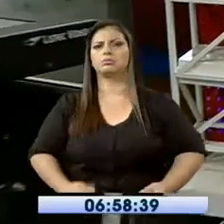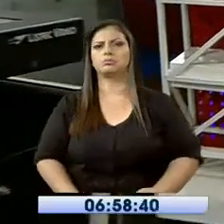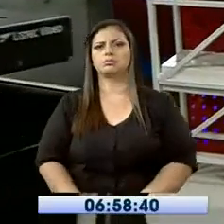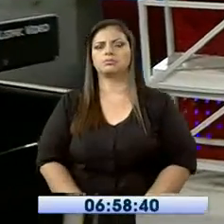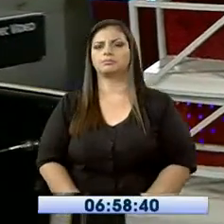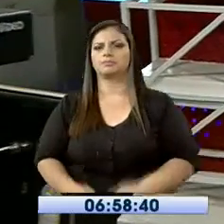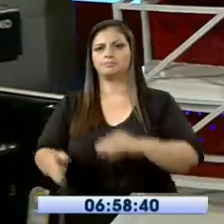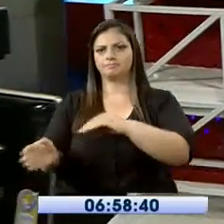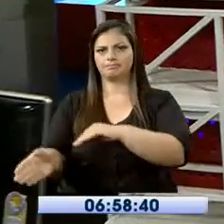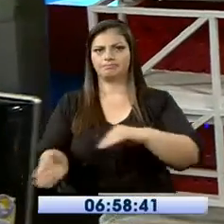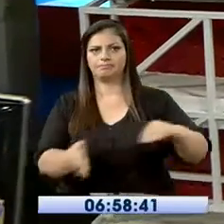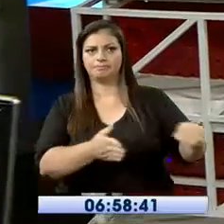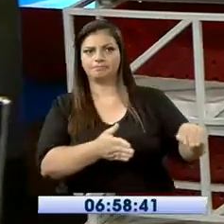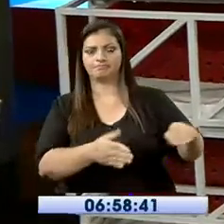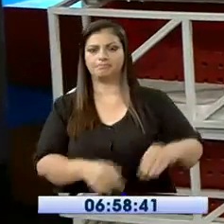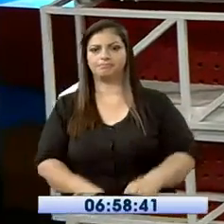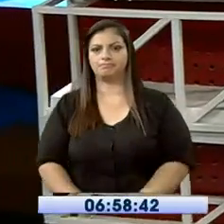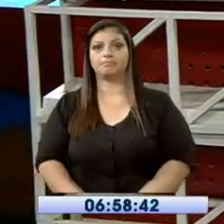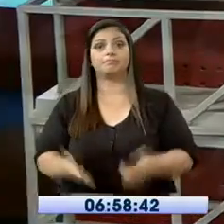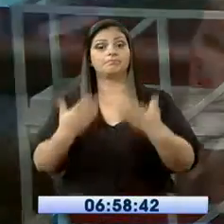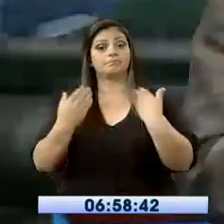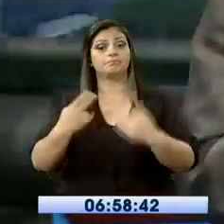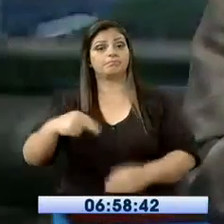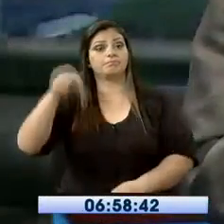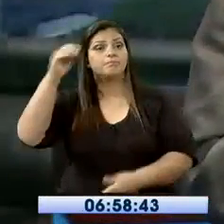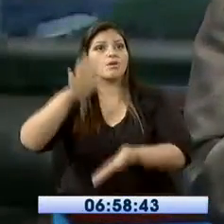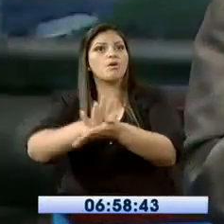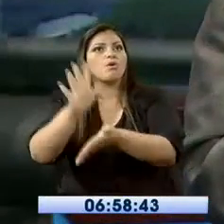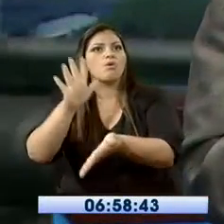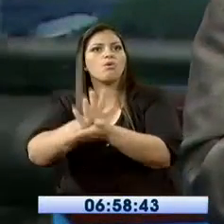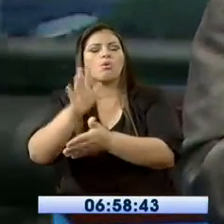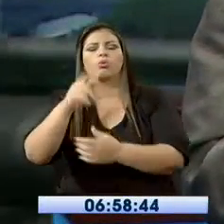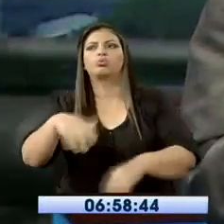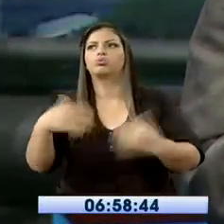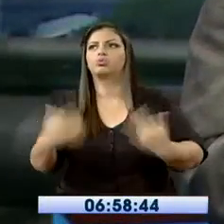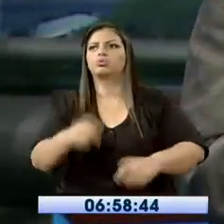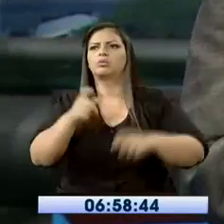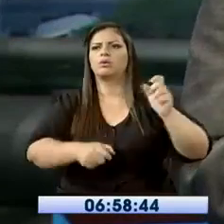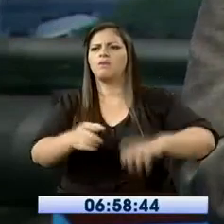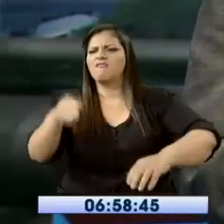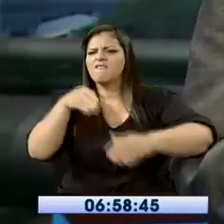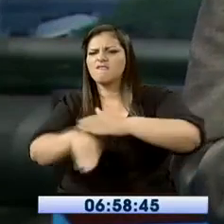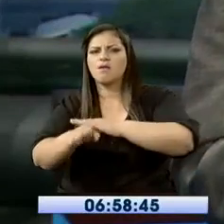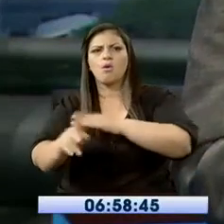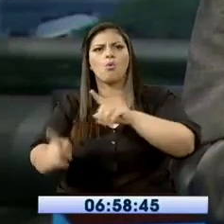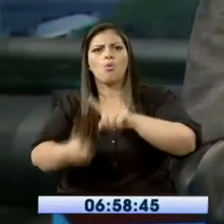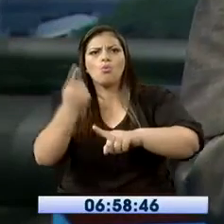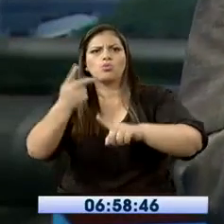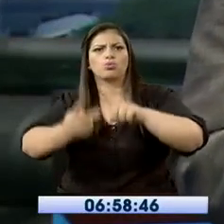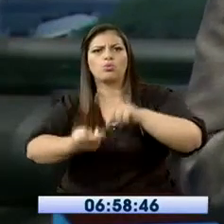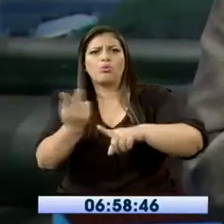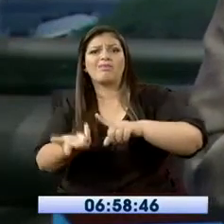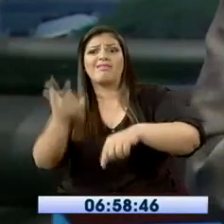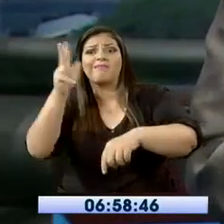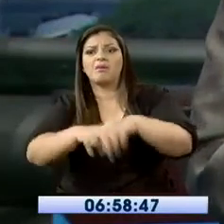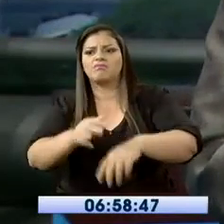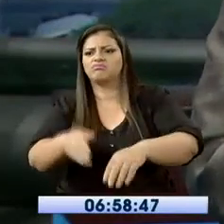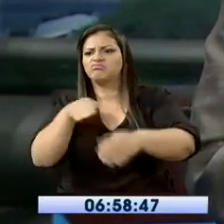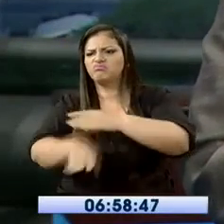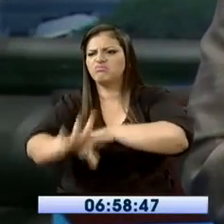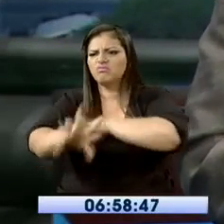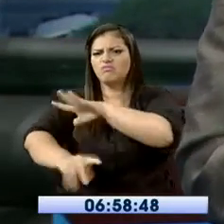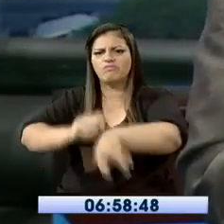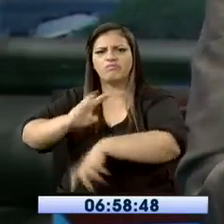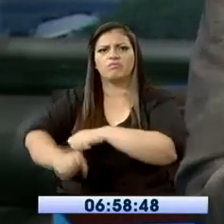Otro tema tenemos que informarles que una escuela del norte de Guayajil ha sido blanco de la delincuencia tres veces, por lo menos tres veces